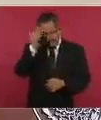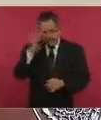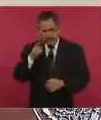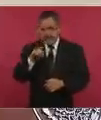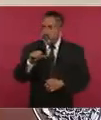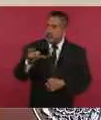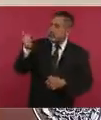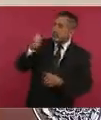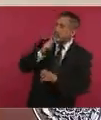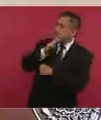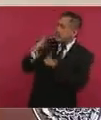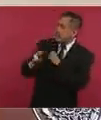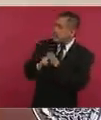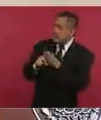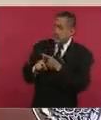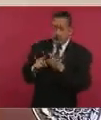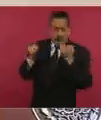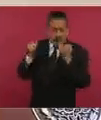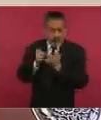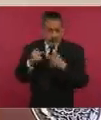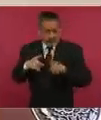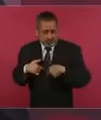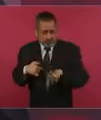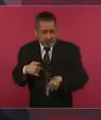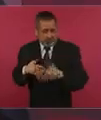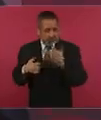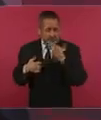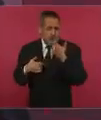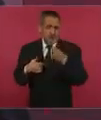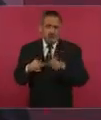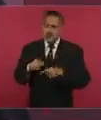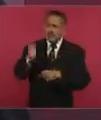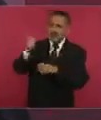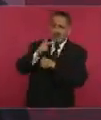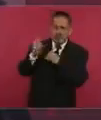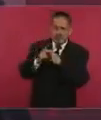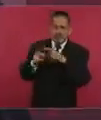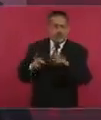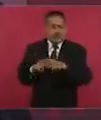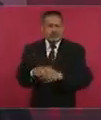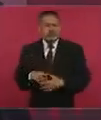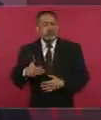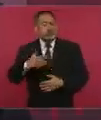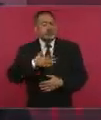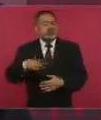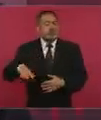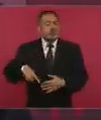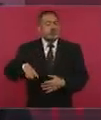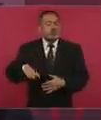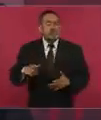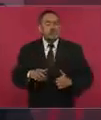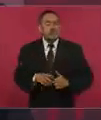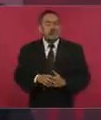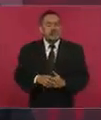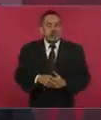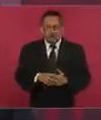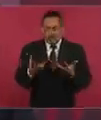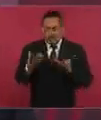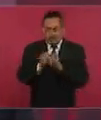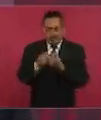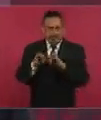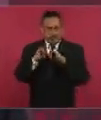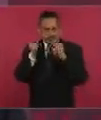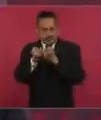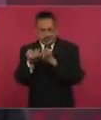un país en donde el gobierno se reúna